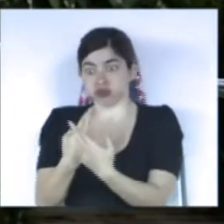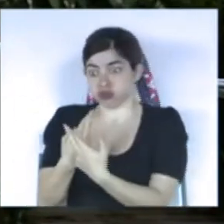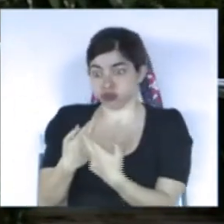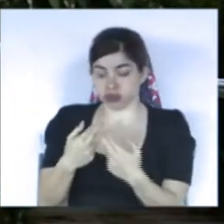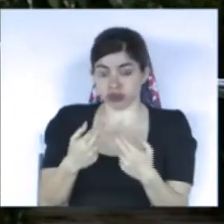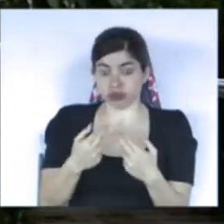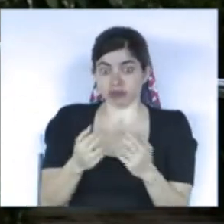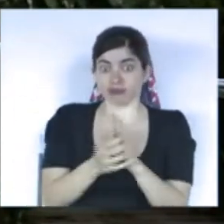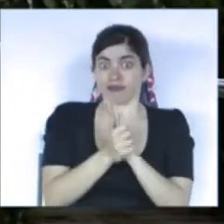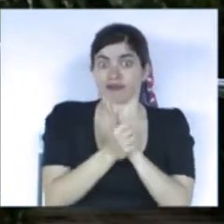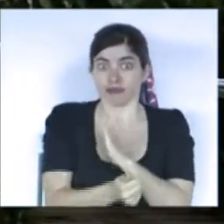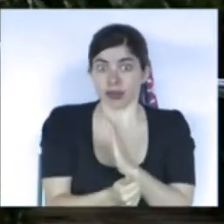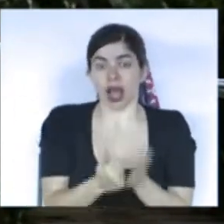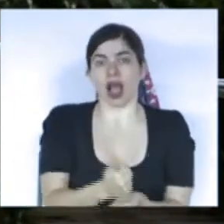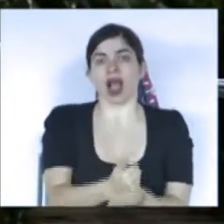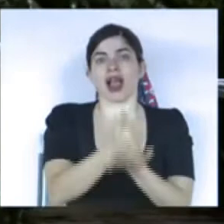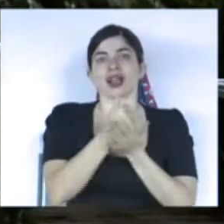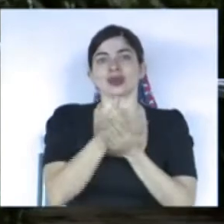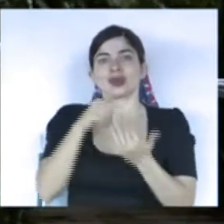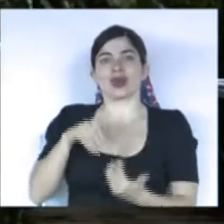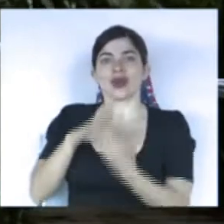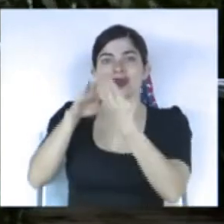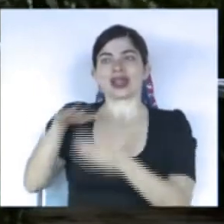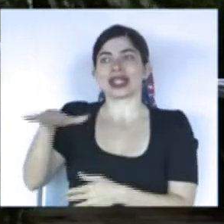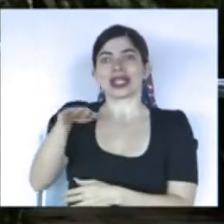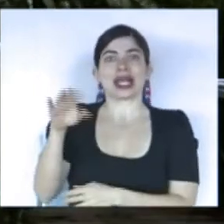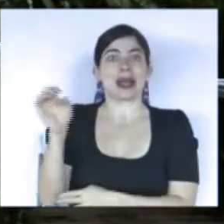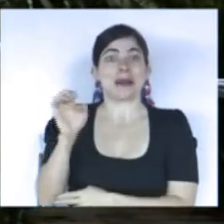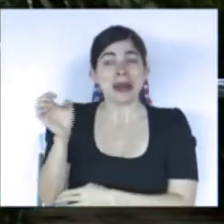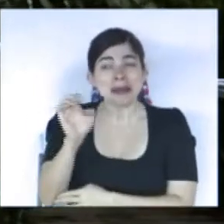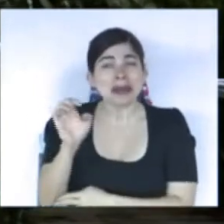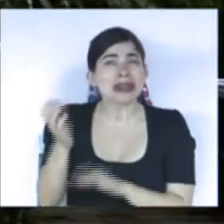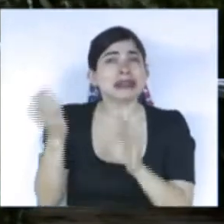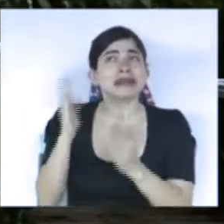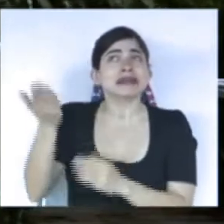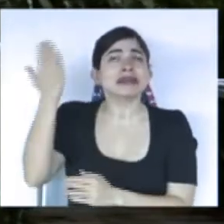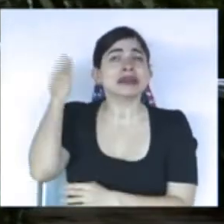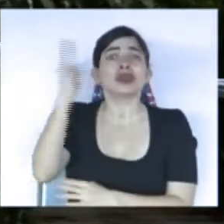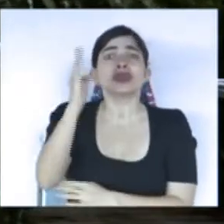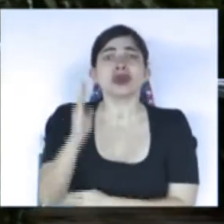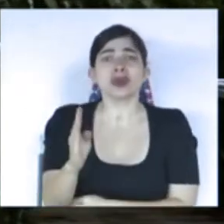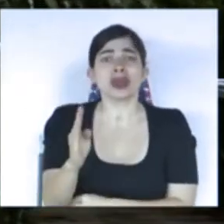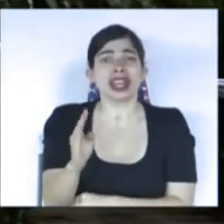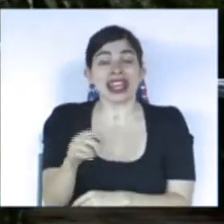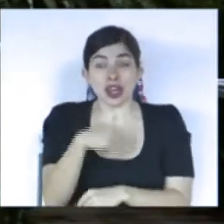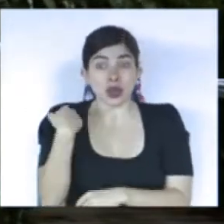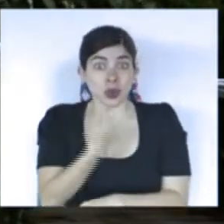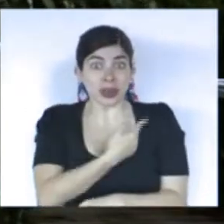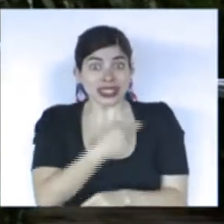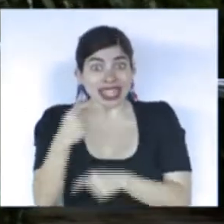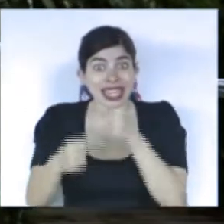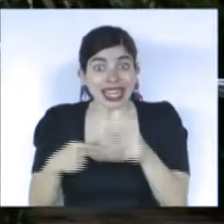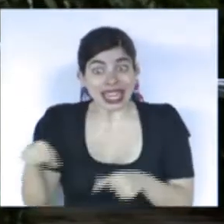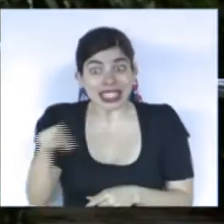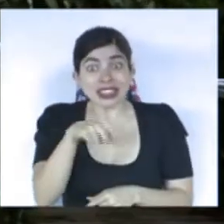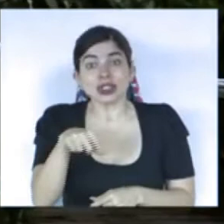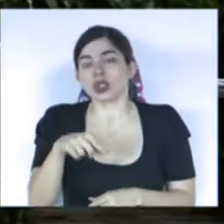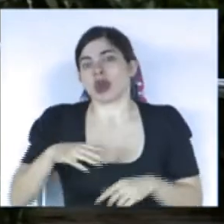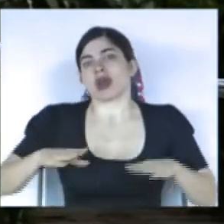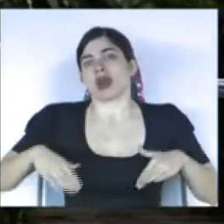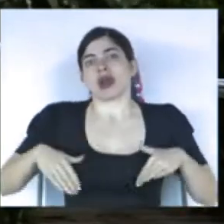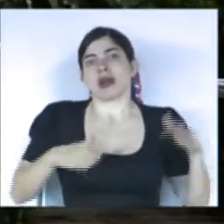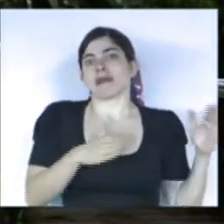enfrentar esta emergencia sin precedentes. Nadie de nuestra generación estaba